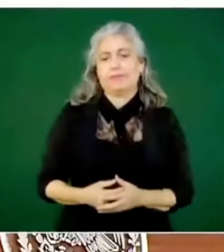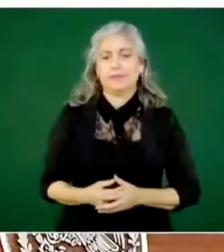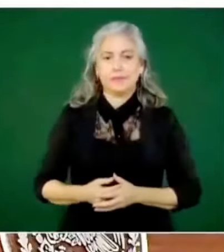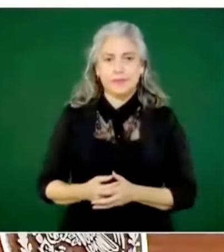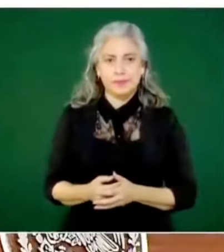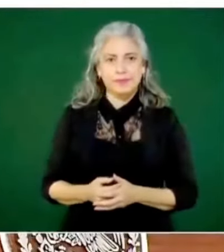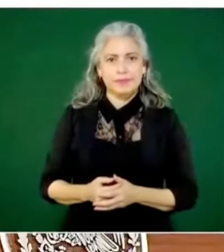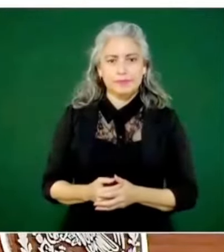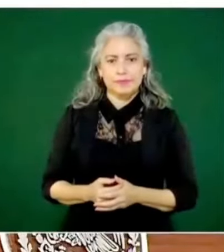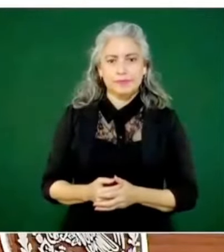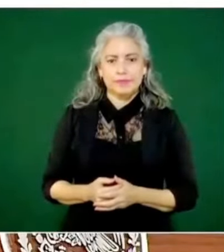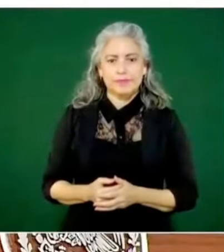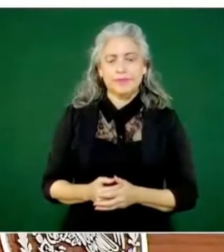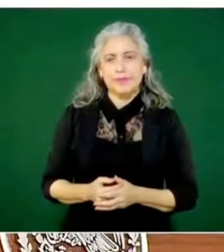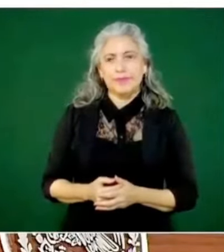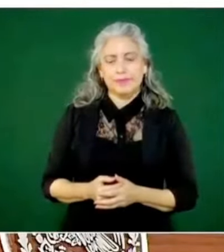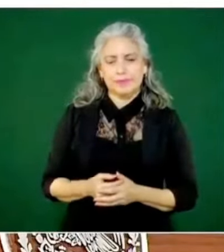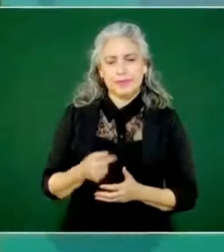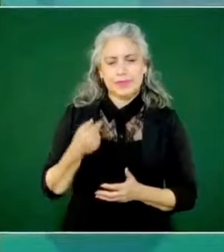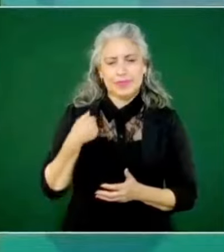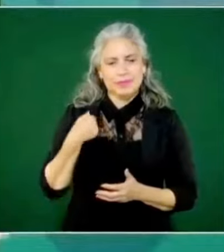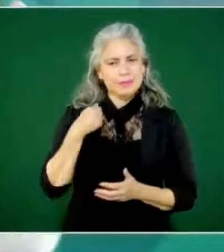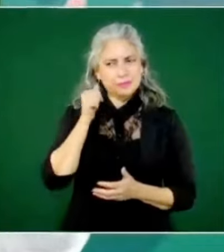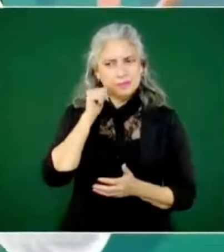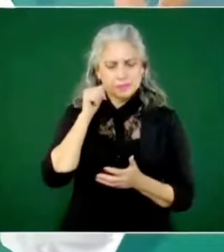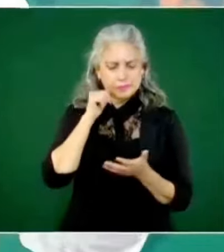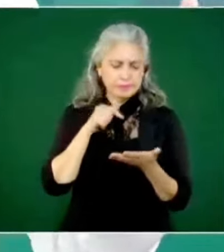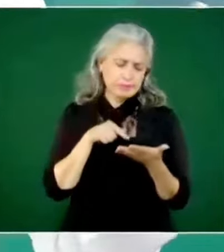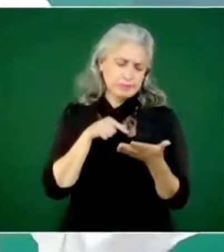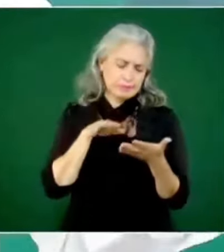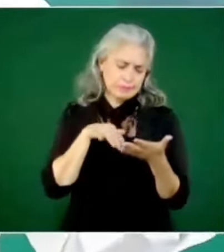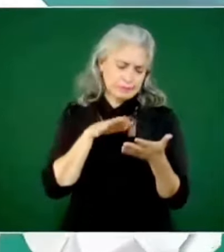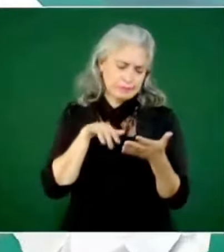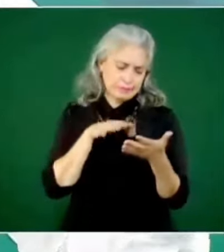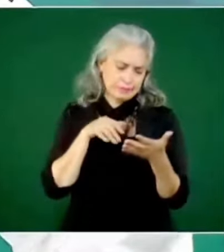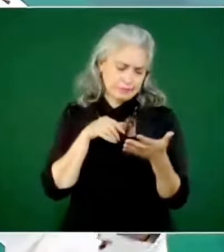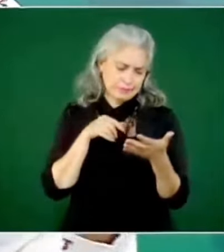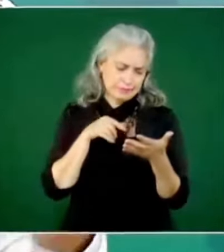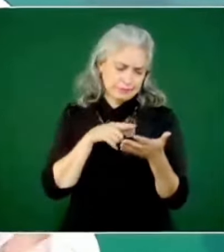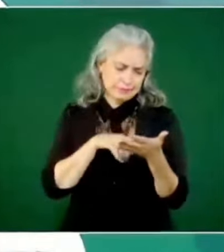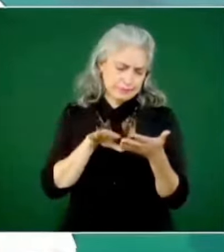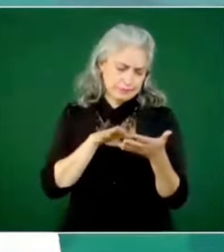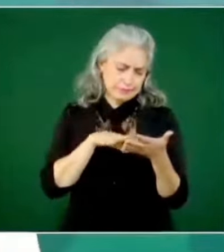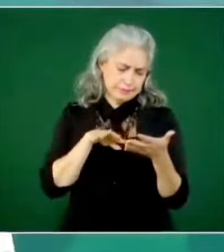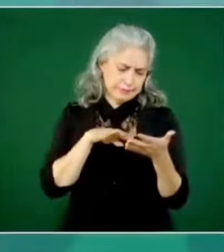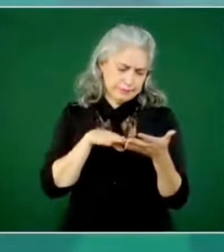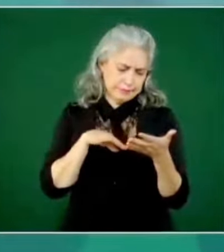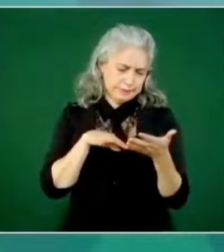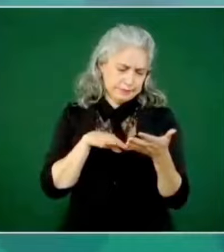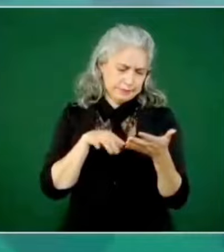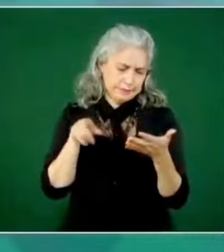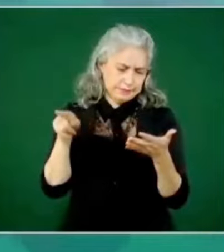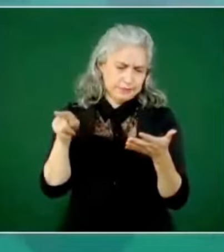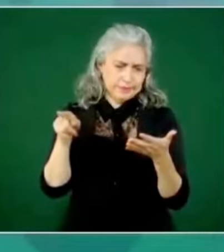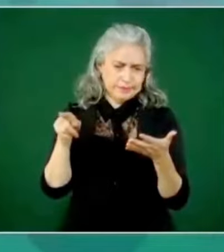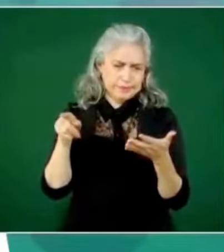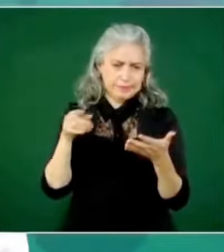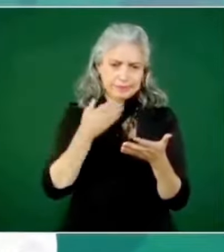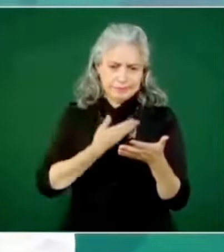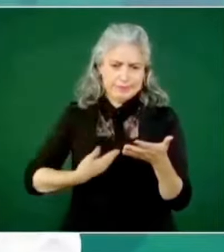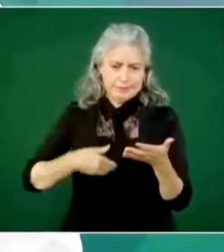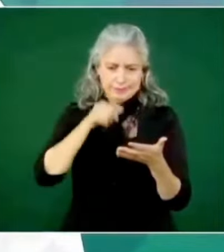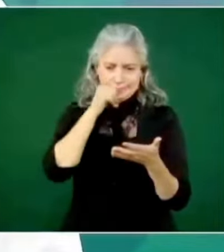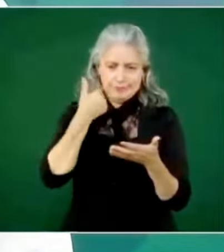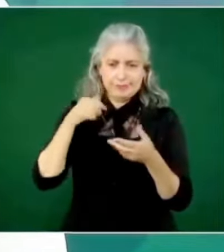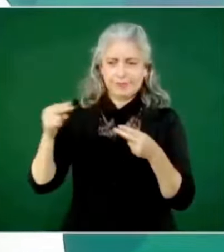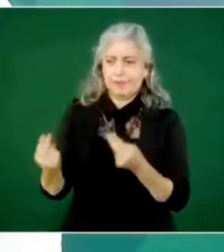buscaba yo, bueno, si él nace y